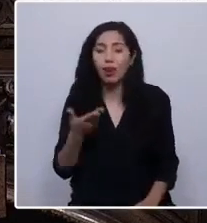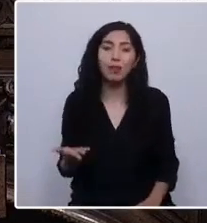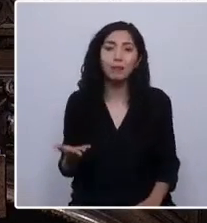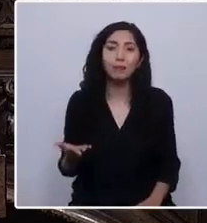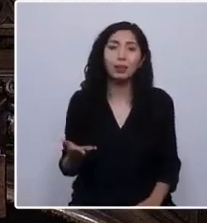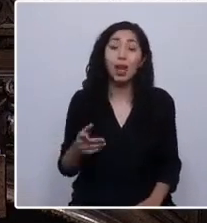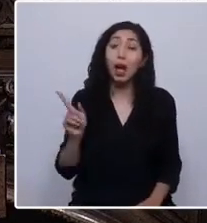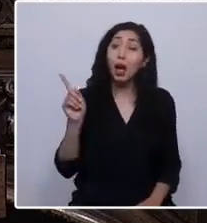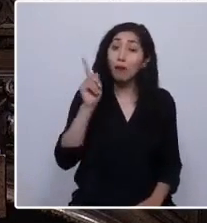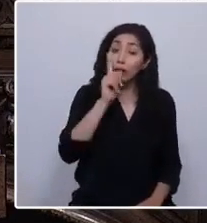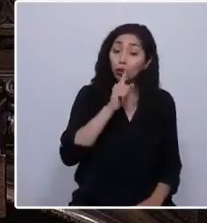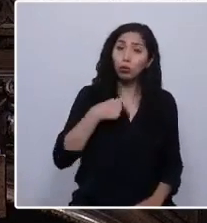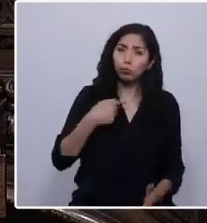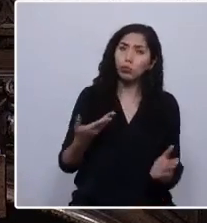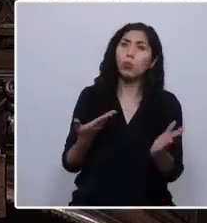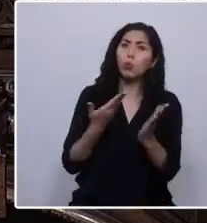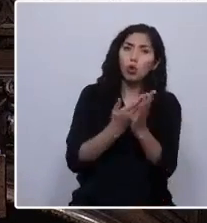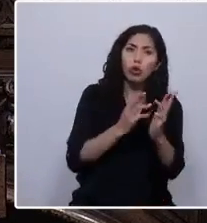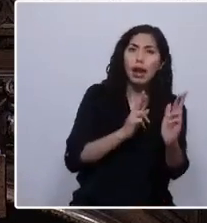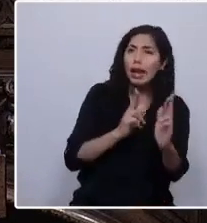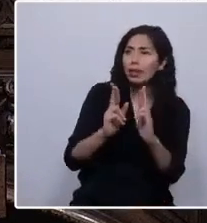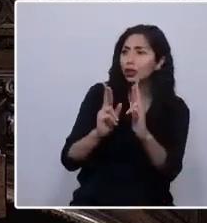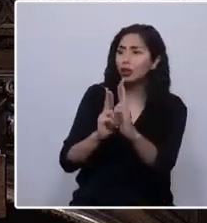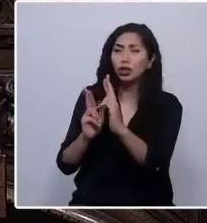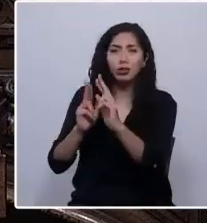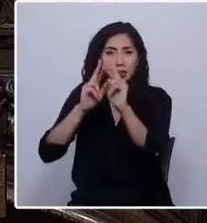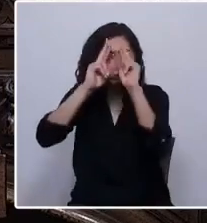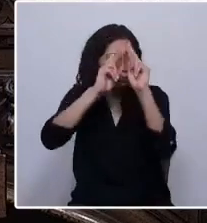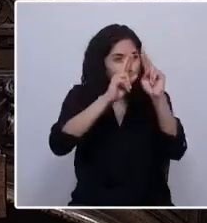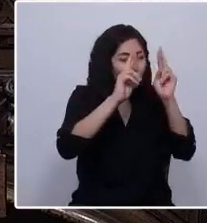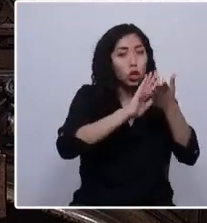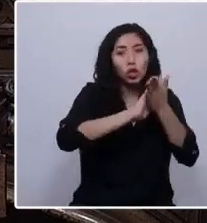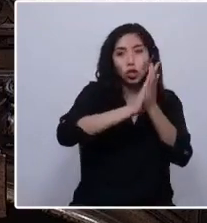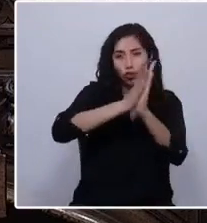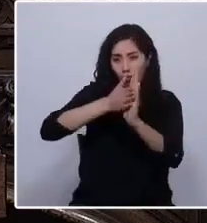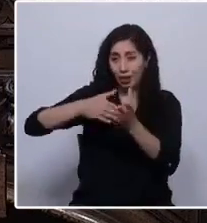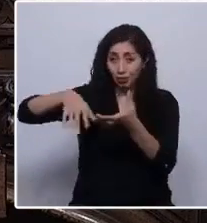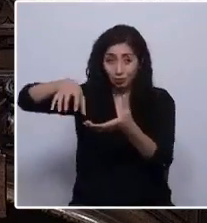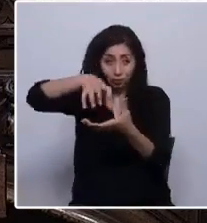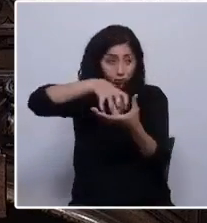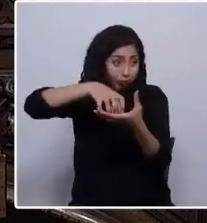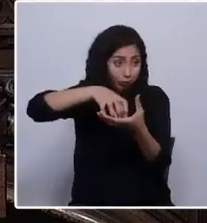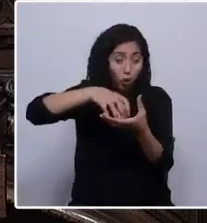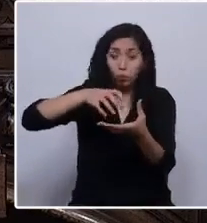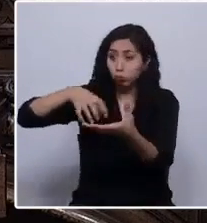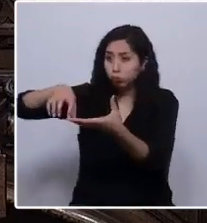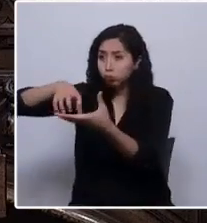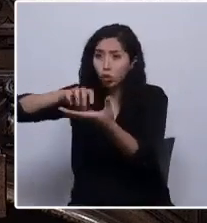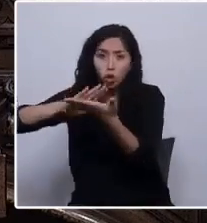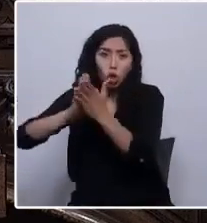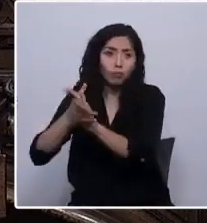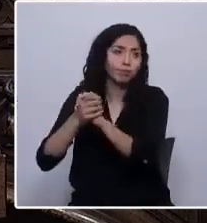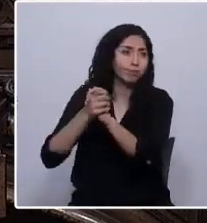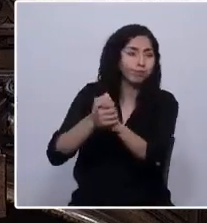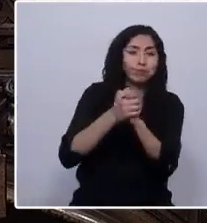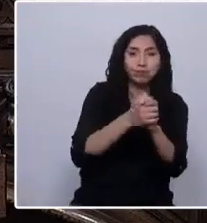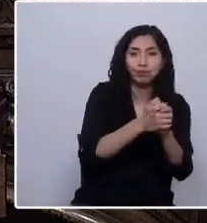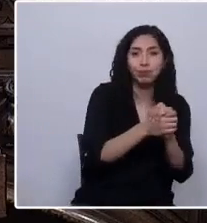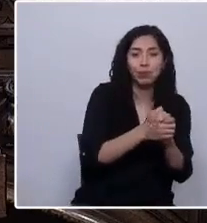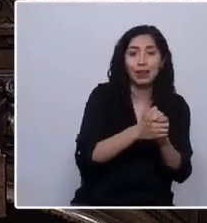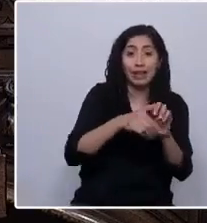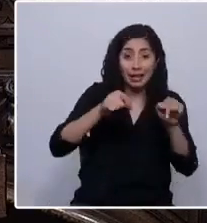propongo una relación respetuosa entre todas las naciones hermanas que conforman y confluyen en este territorio